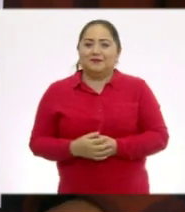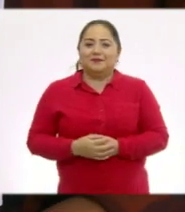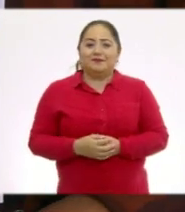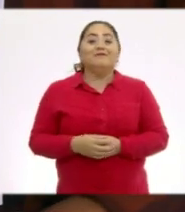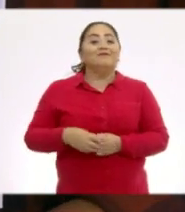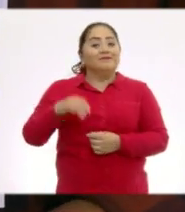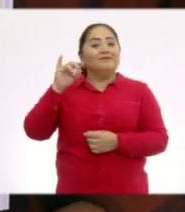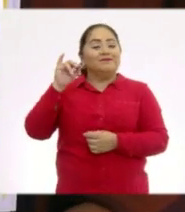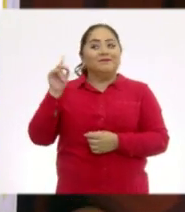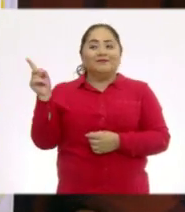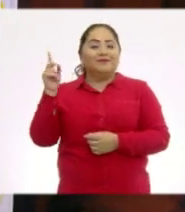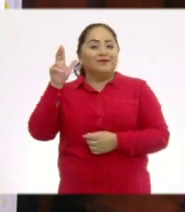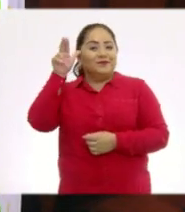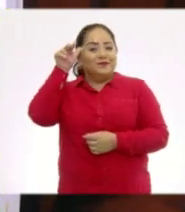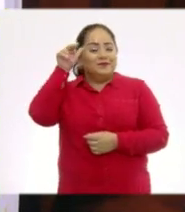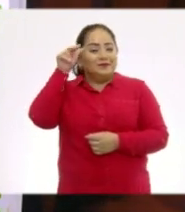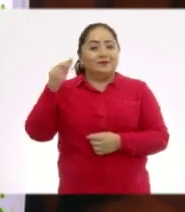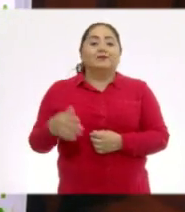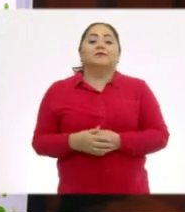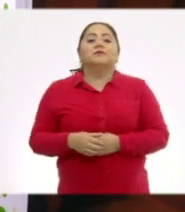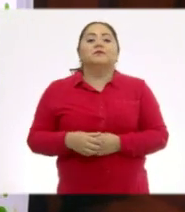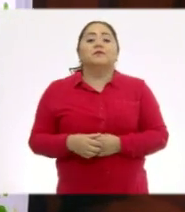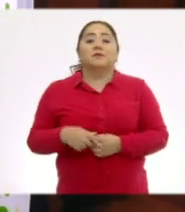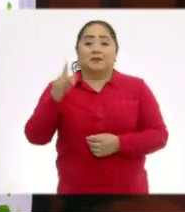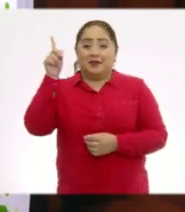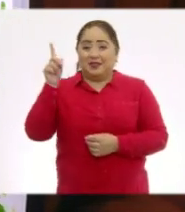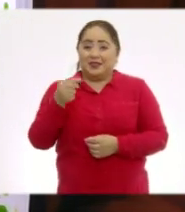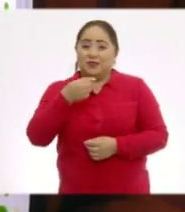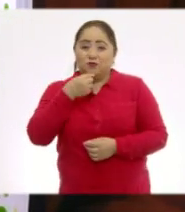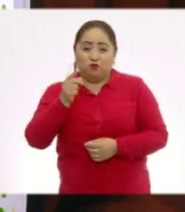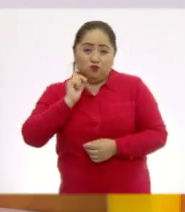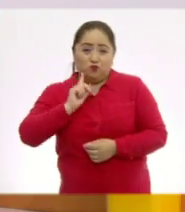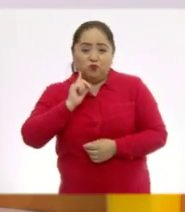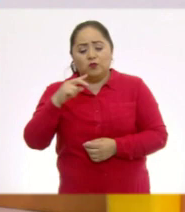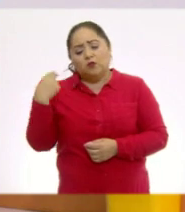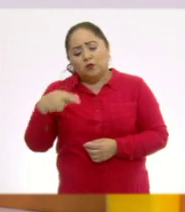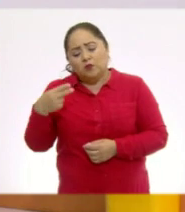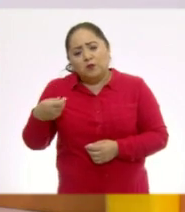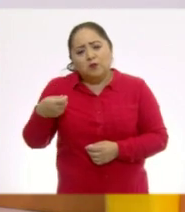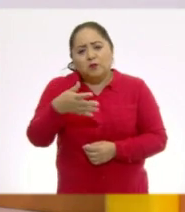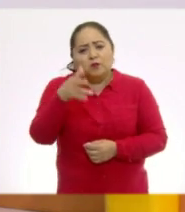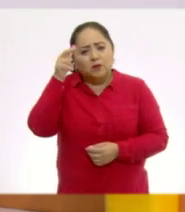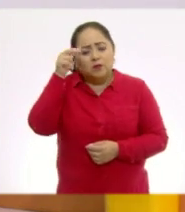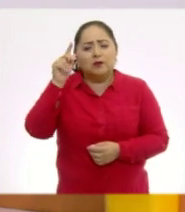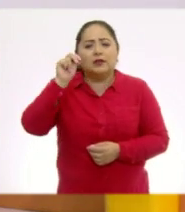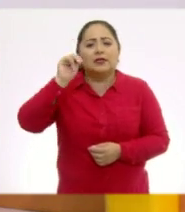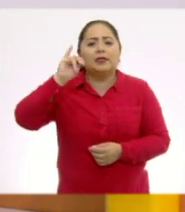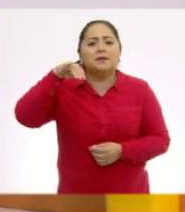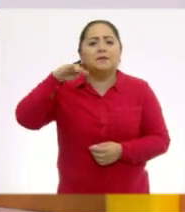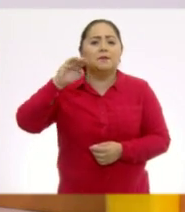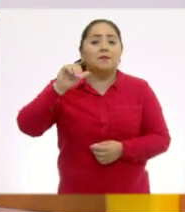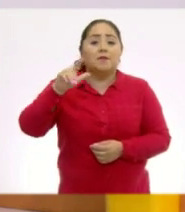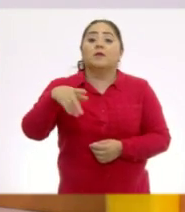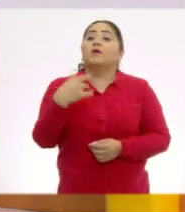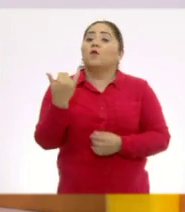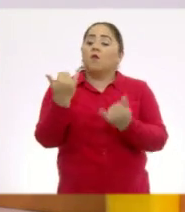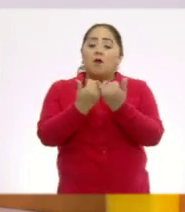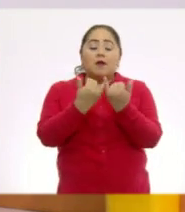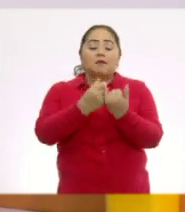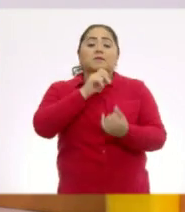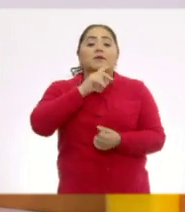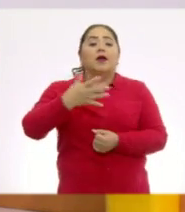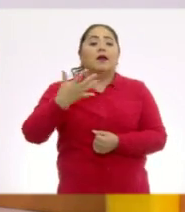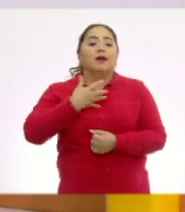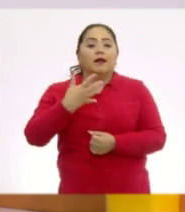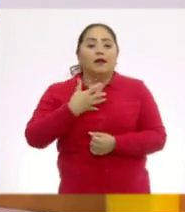¡Sí! ¡Aquí está el conejo! Al que Paloma le llamaba Timbal. También había